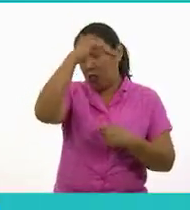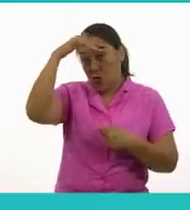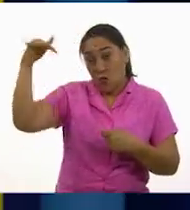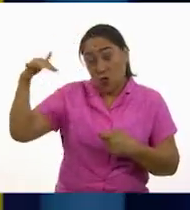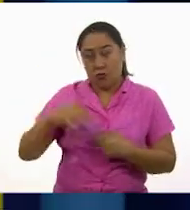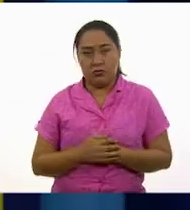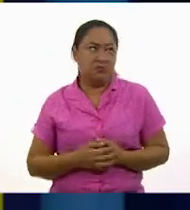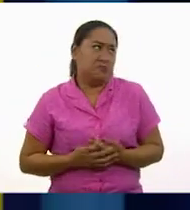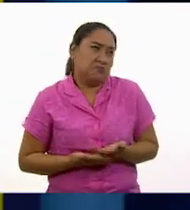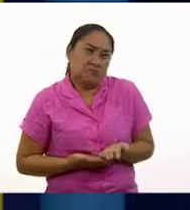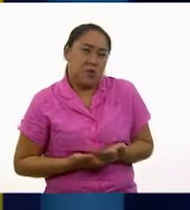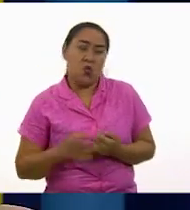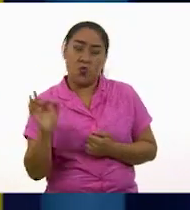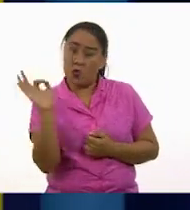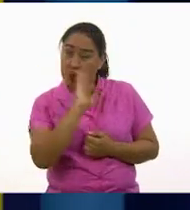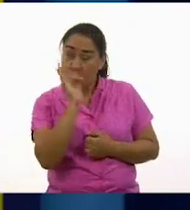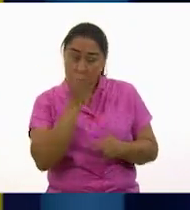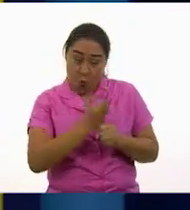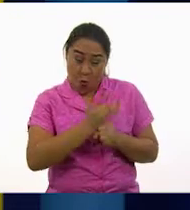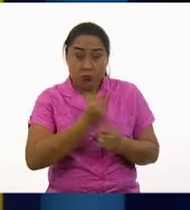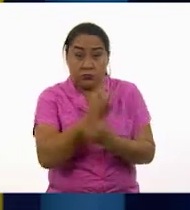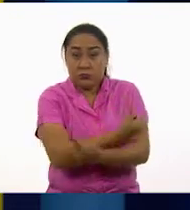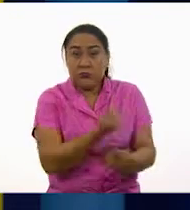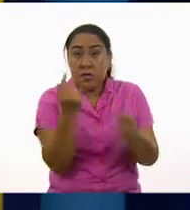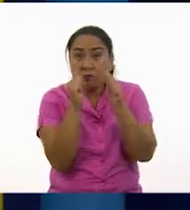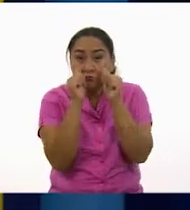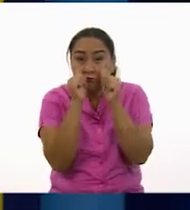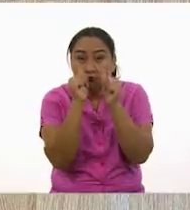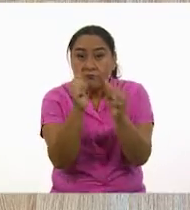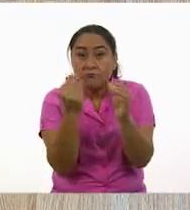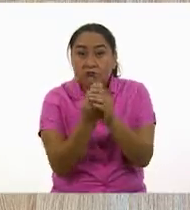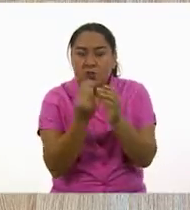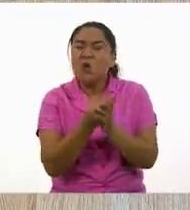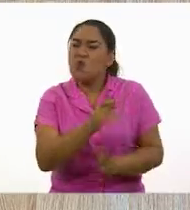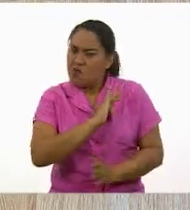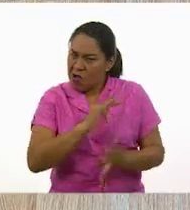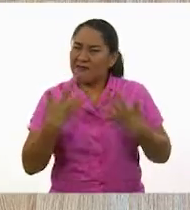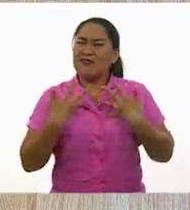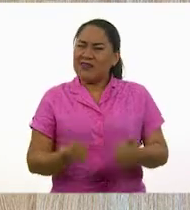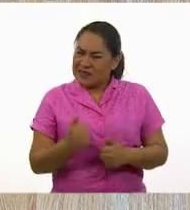están atentos en esta clase, creo que esta se rompe sola.